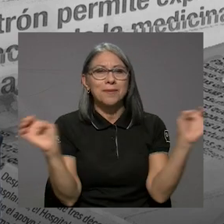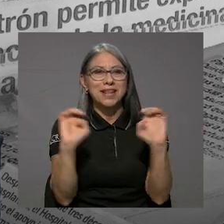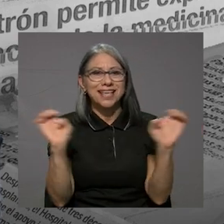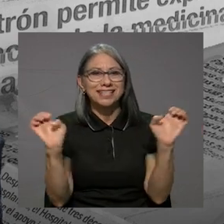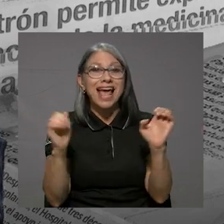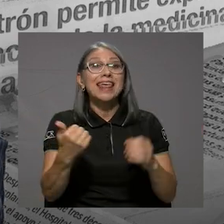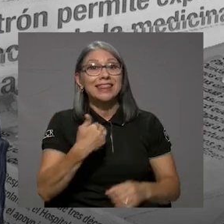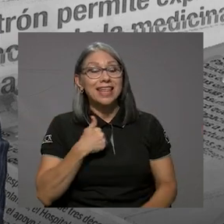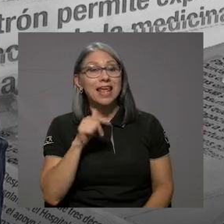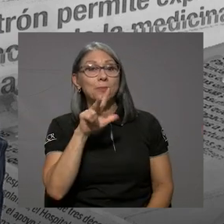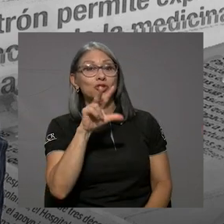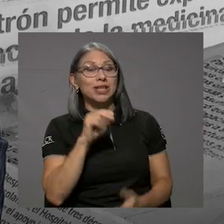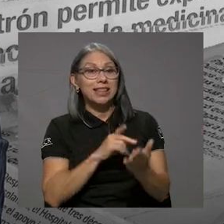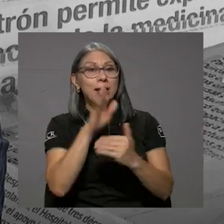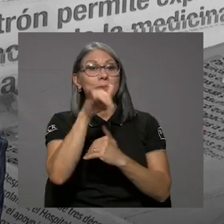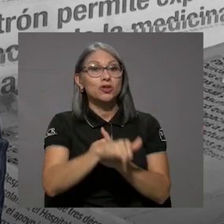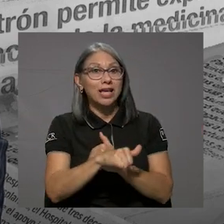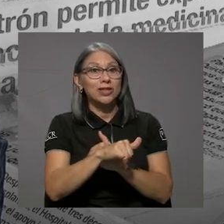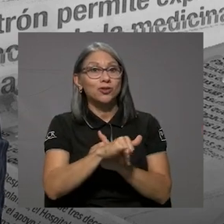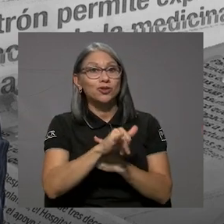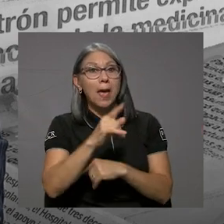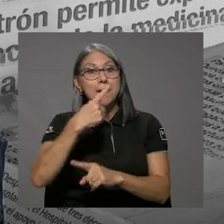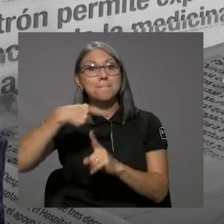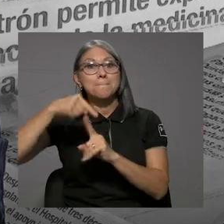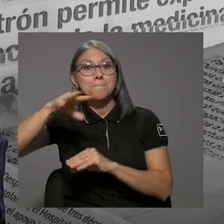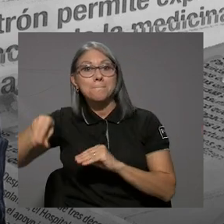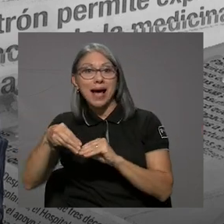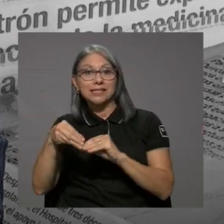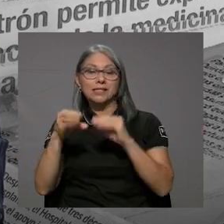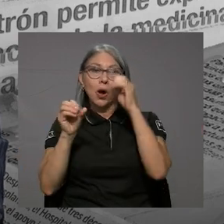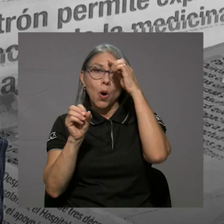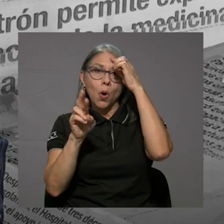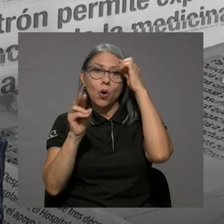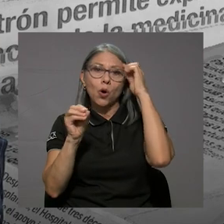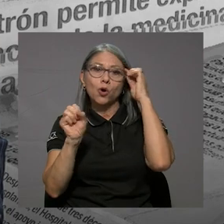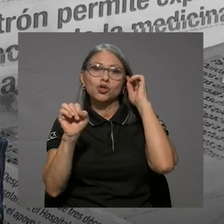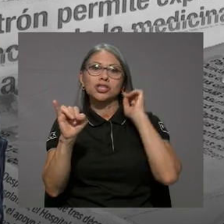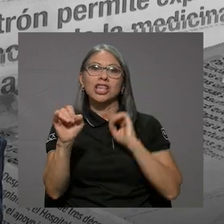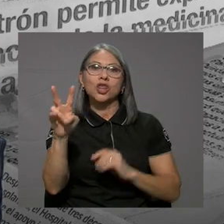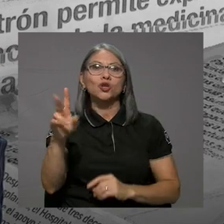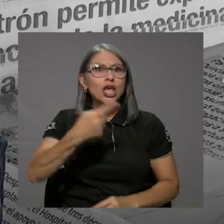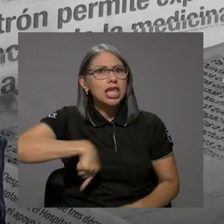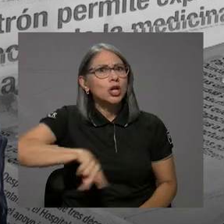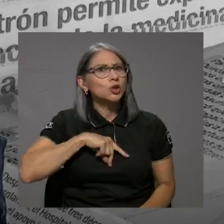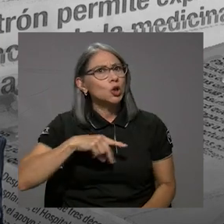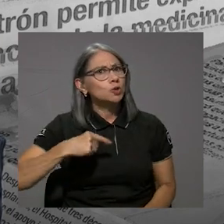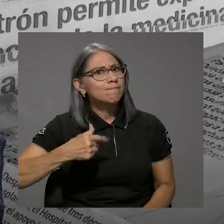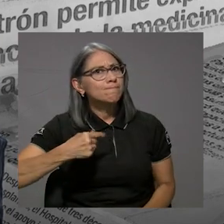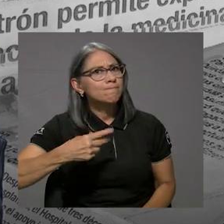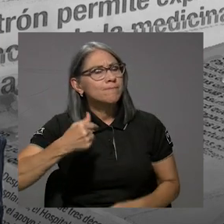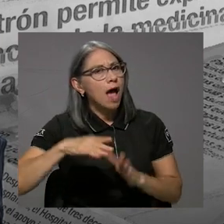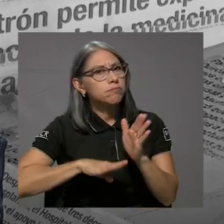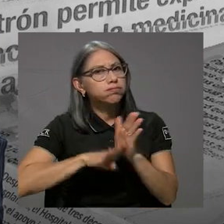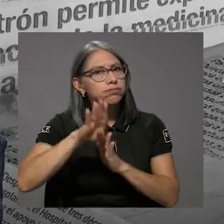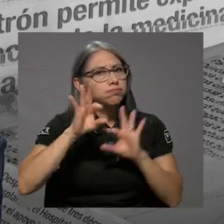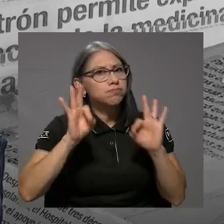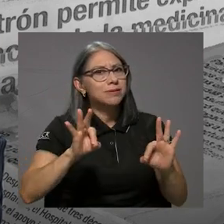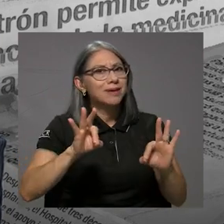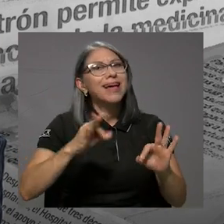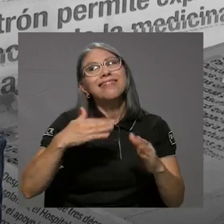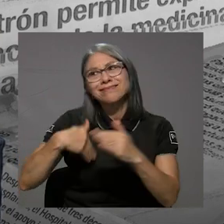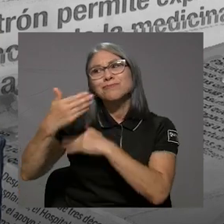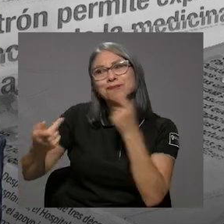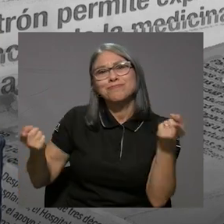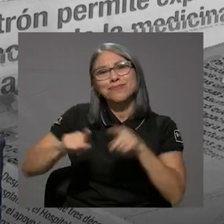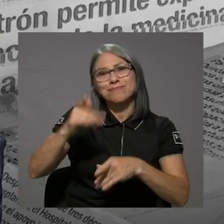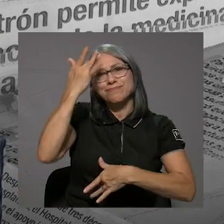teníamos 30 proyectos más Oros y Dos. Y veníamos así, avanzando. Claro, la pandemia, pero de igual